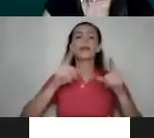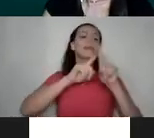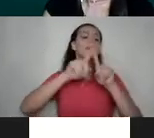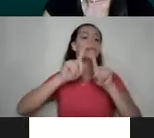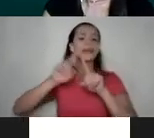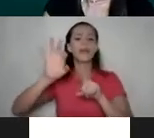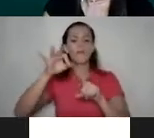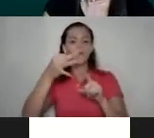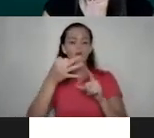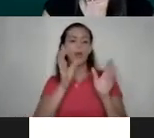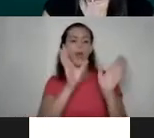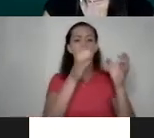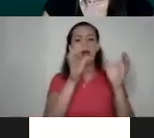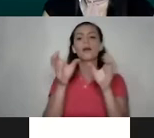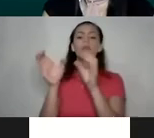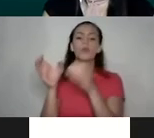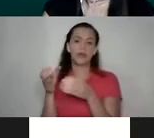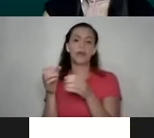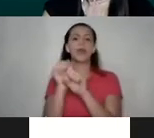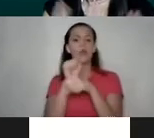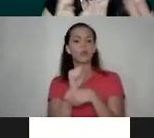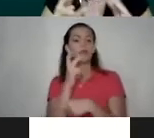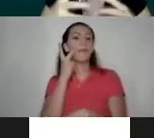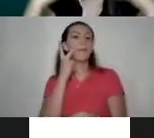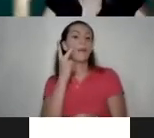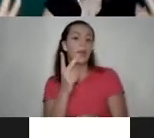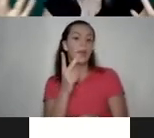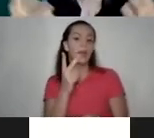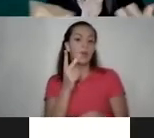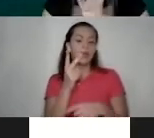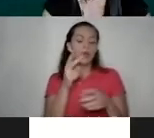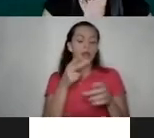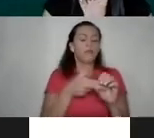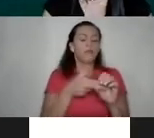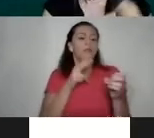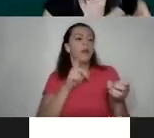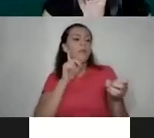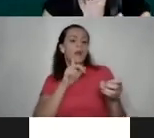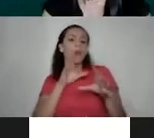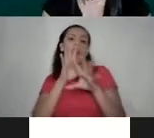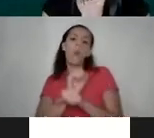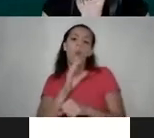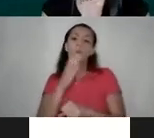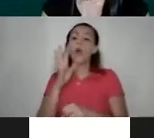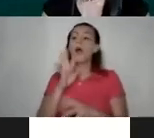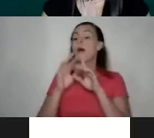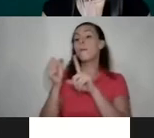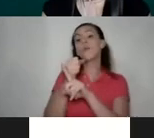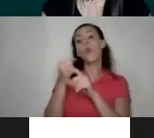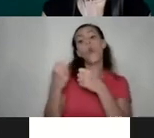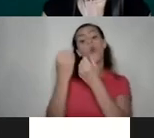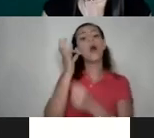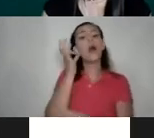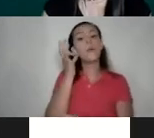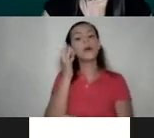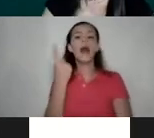categorizaciones que nos hacen ver que, y sacarnos el mito que es muy común, de que cuando hablamos de violencia contra las mujeres nos